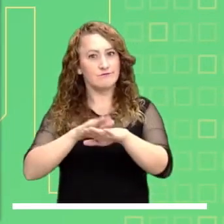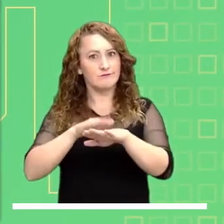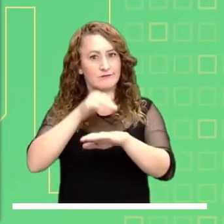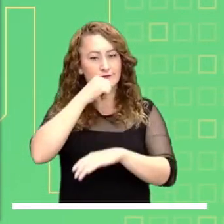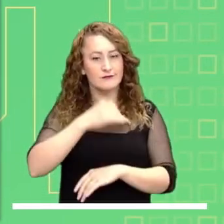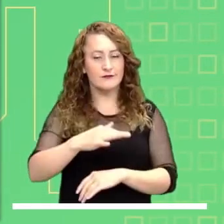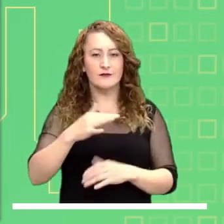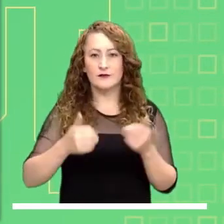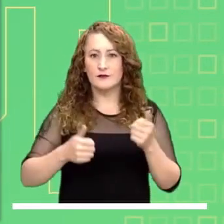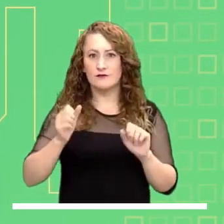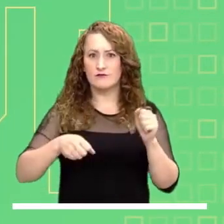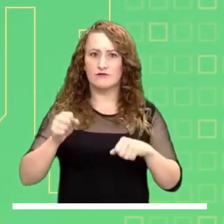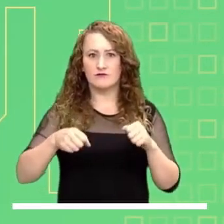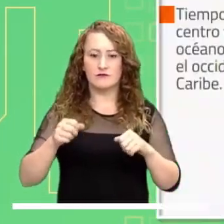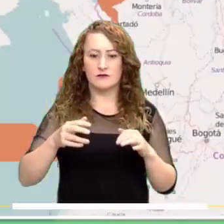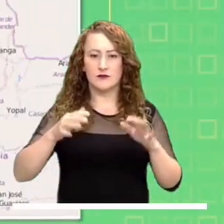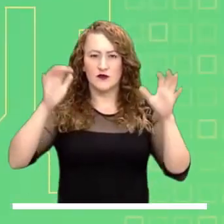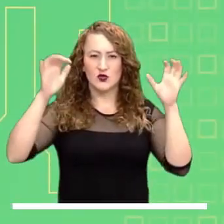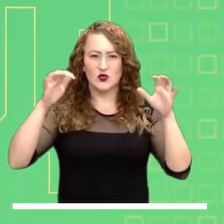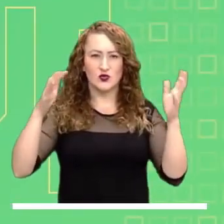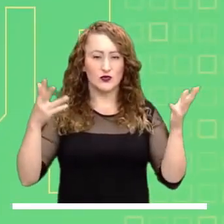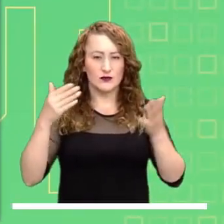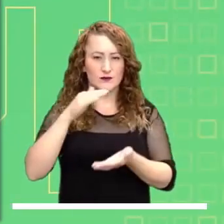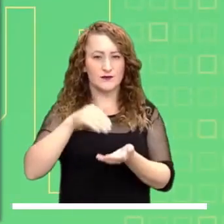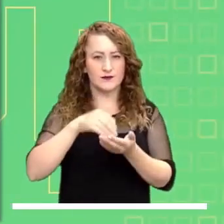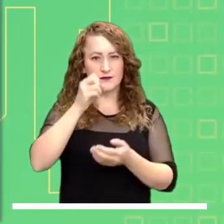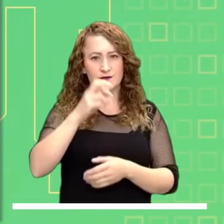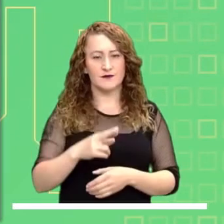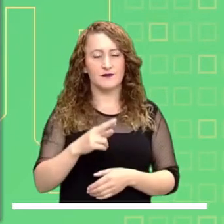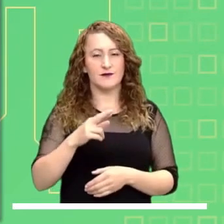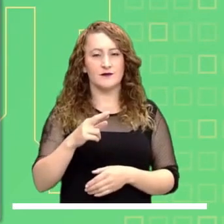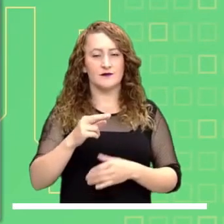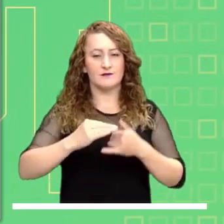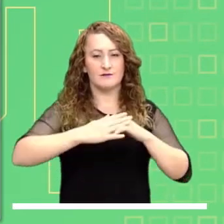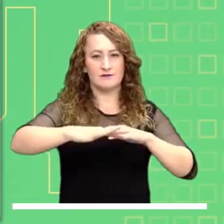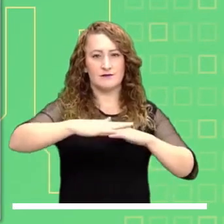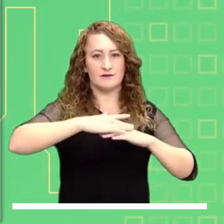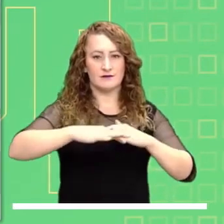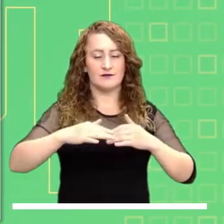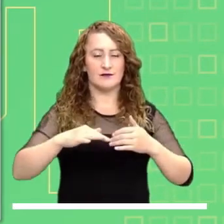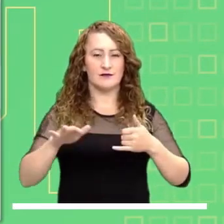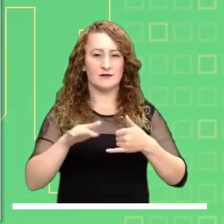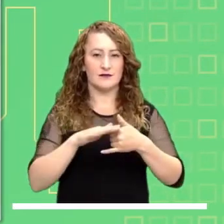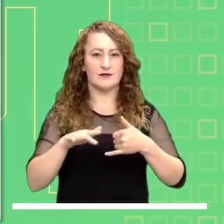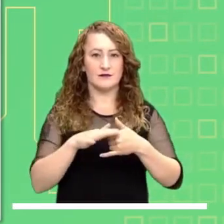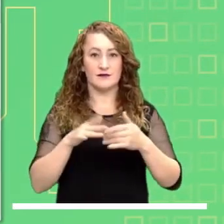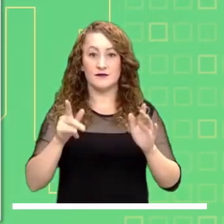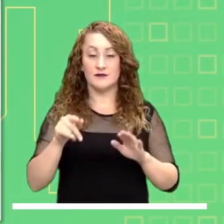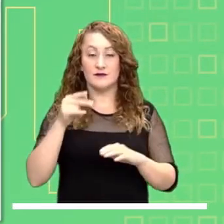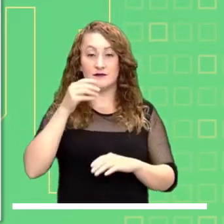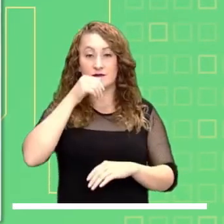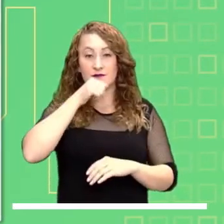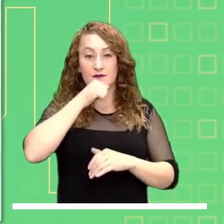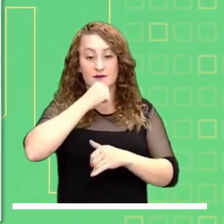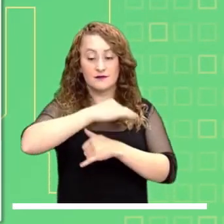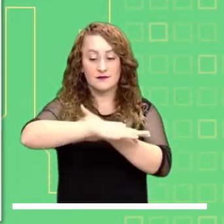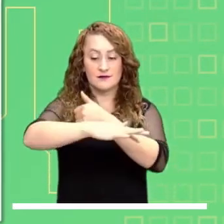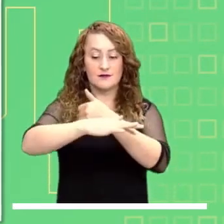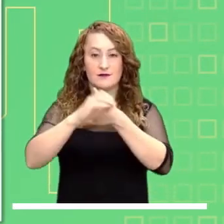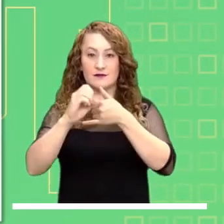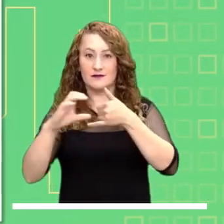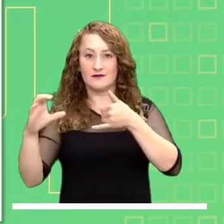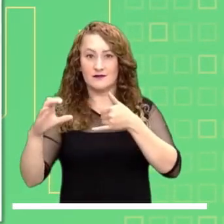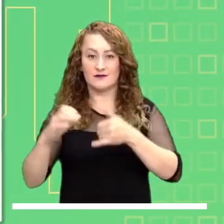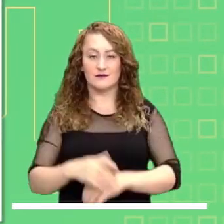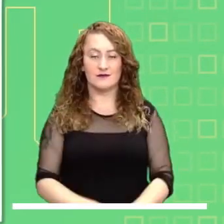y Antioquia. Finalizamos con las alertas meteomarinas, que anuncian moderada probabilidad de lluvias en el centro y sur del Océano Pacífico, así